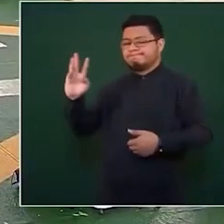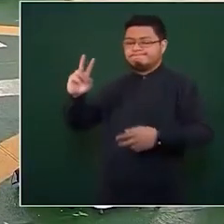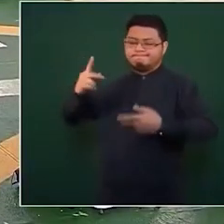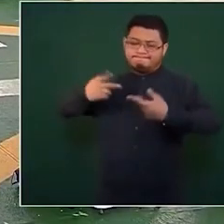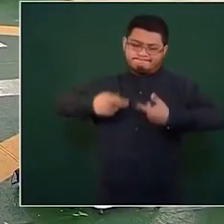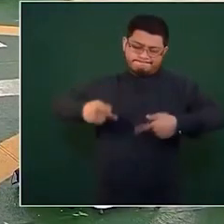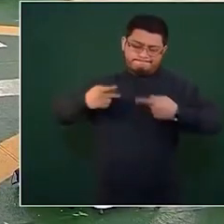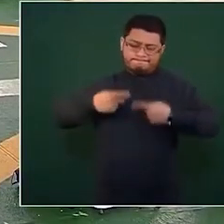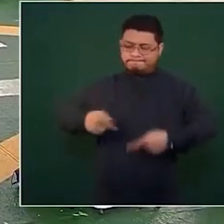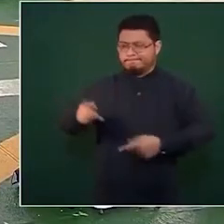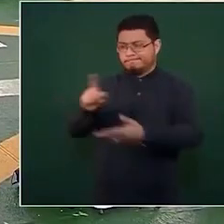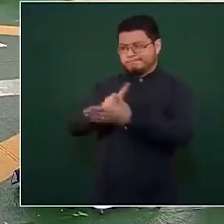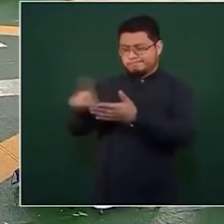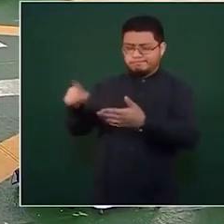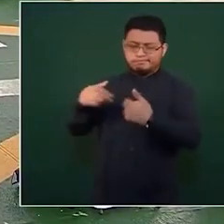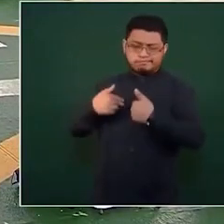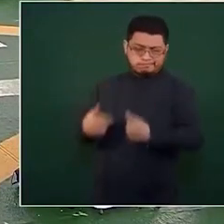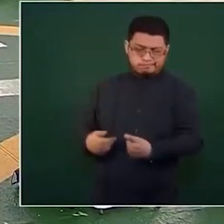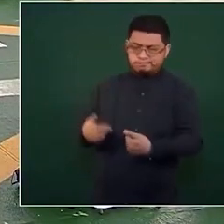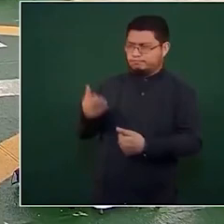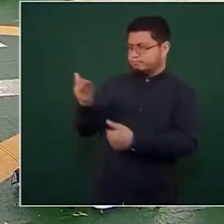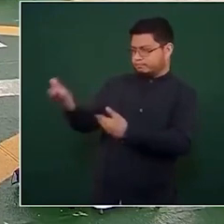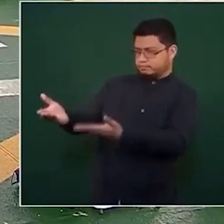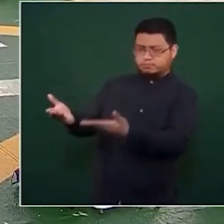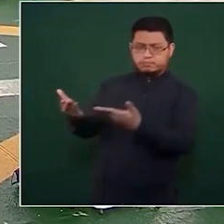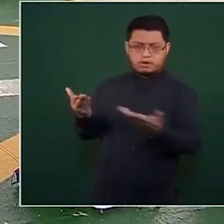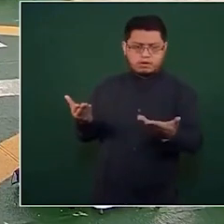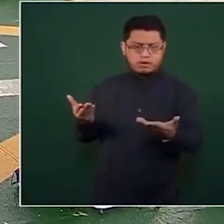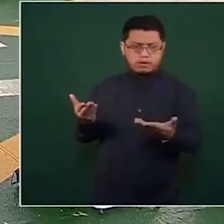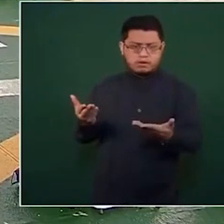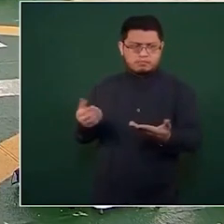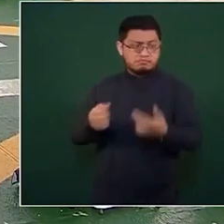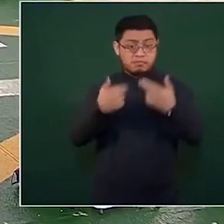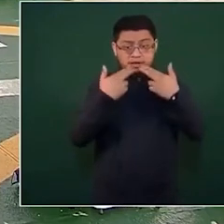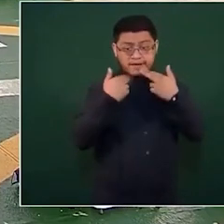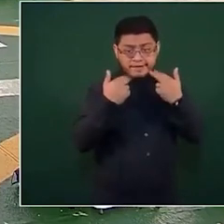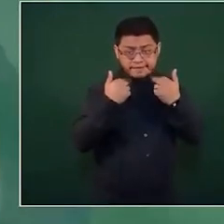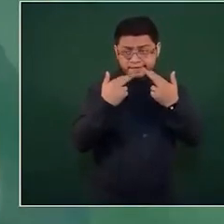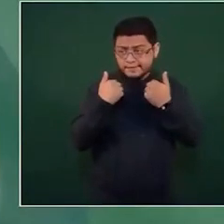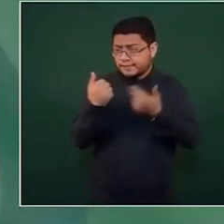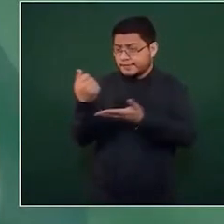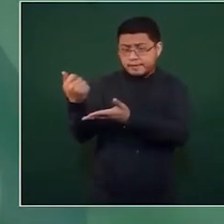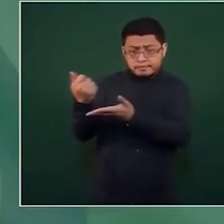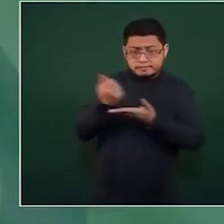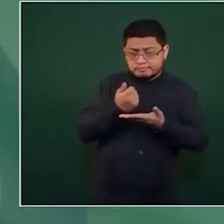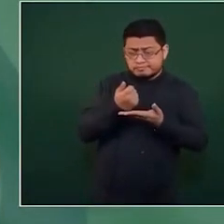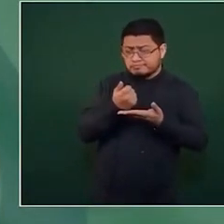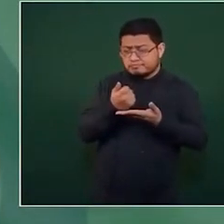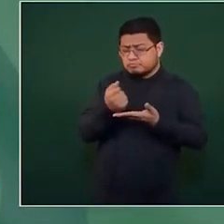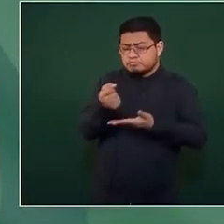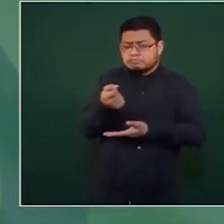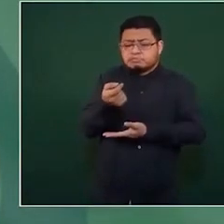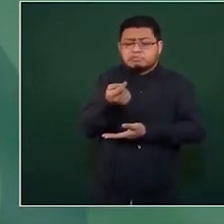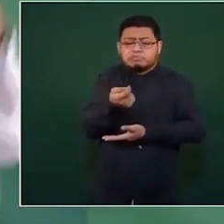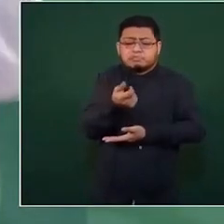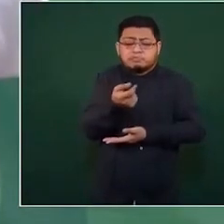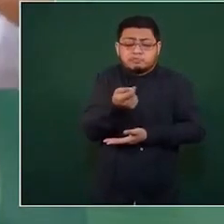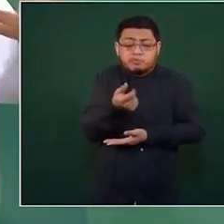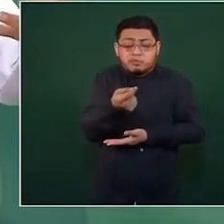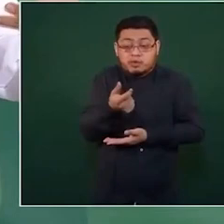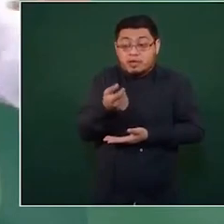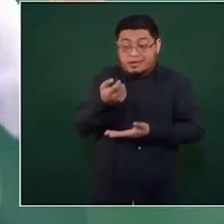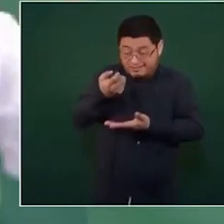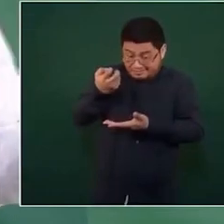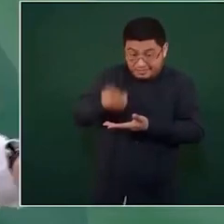no ingresan recursos suficientes a la hacienda pública que son los que se necesitan